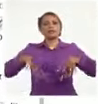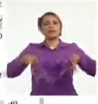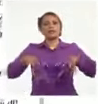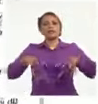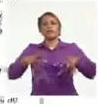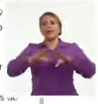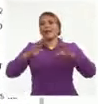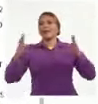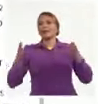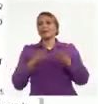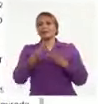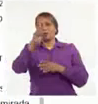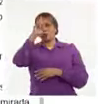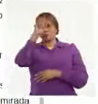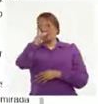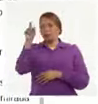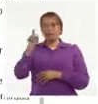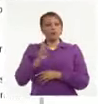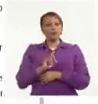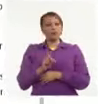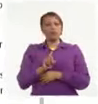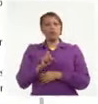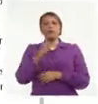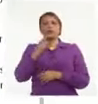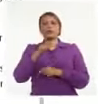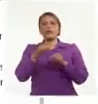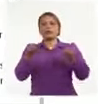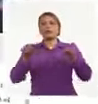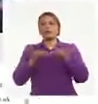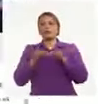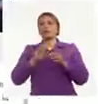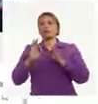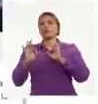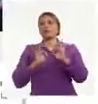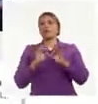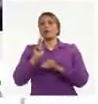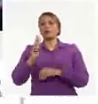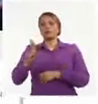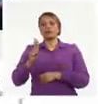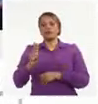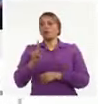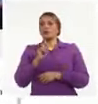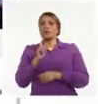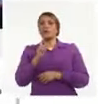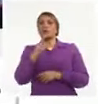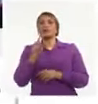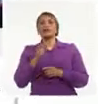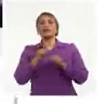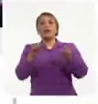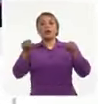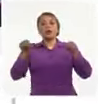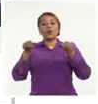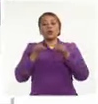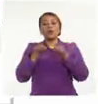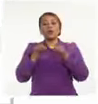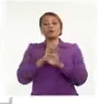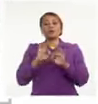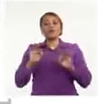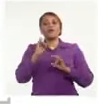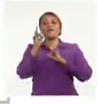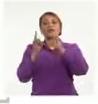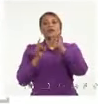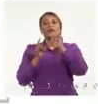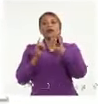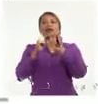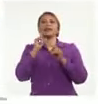todo el hospital ni en toda la unidad de cuidados intensivos, sino que estuvo circunscrita al cubículo específico de bebés con